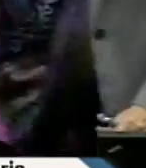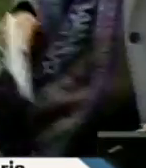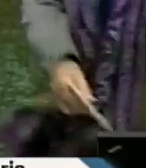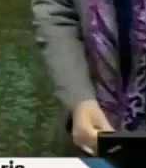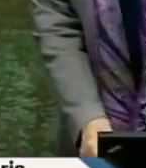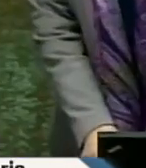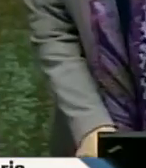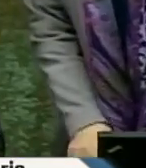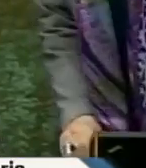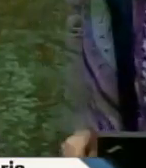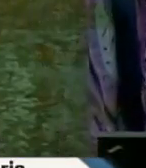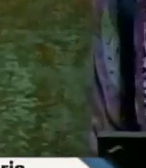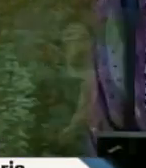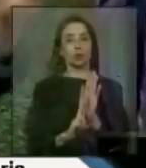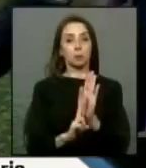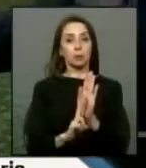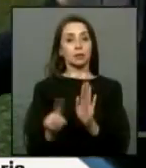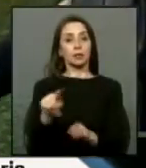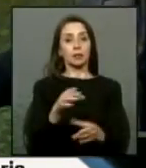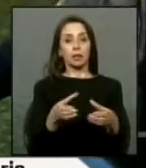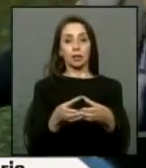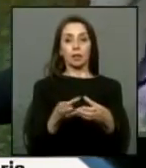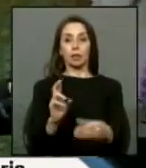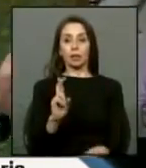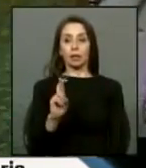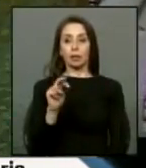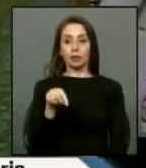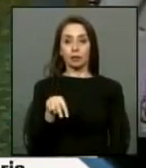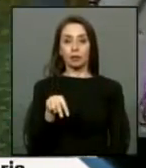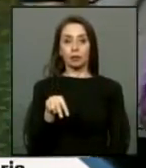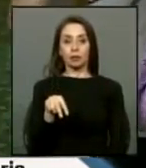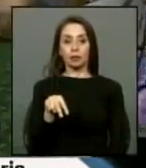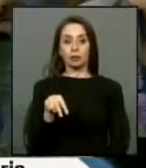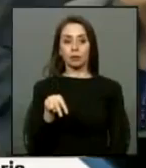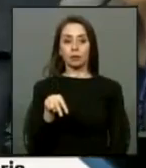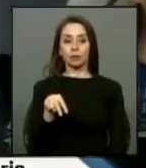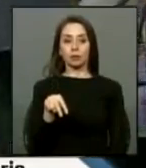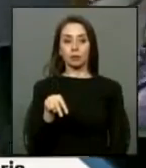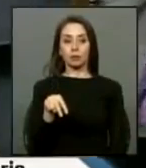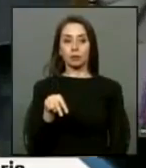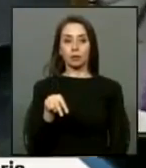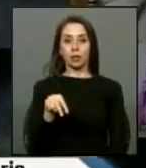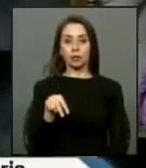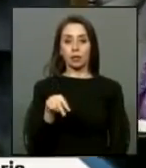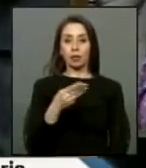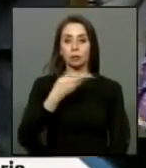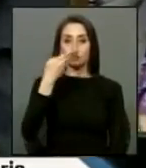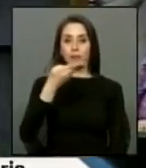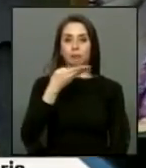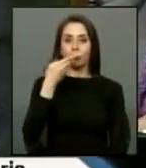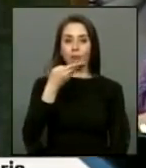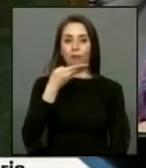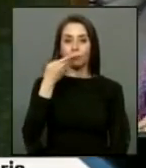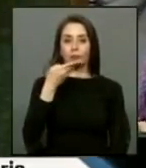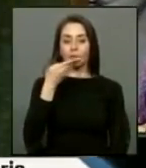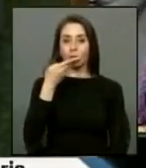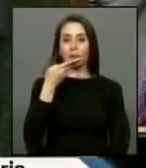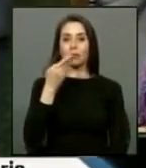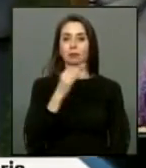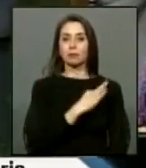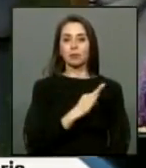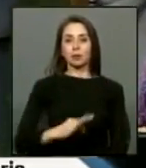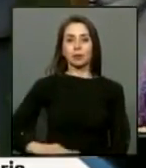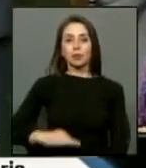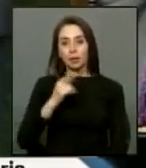en representación de la bancada de renovación nacional hace uso de la palabra el diputado